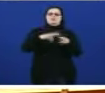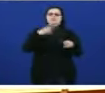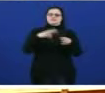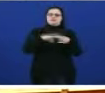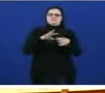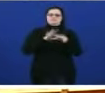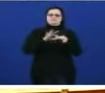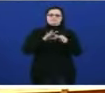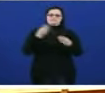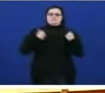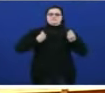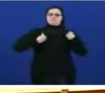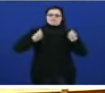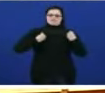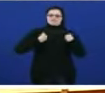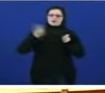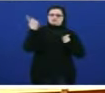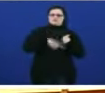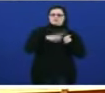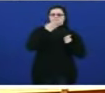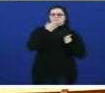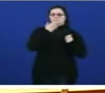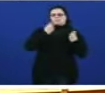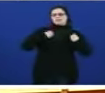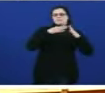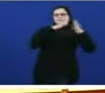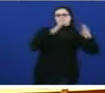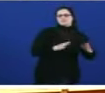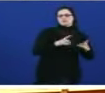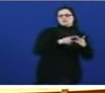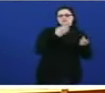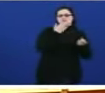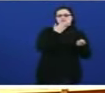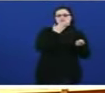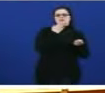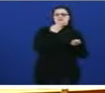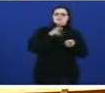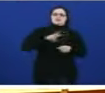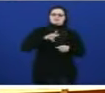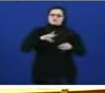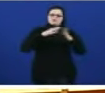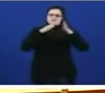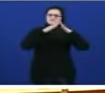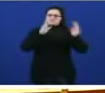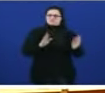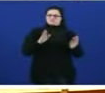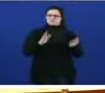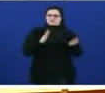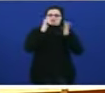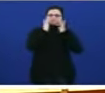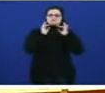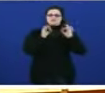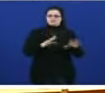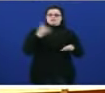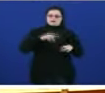o que conte dar saída as promociones de vivendas baleiras o de menos é facer efectivo o dereito a unha vivenda digna. Aí está a